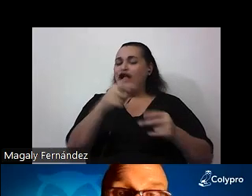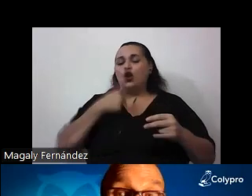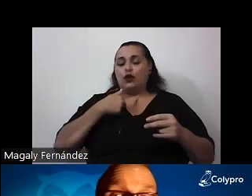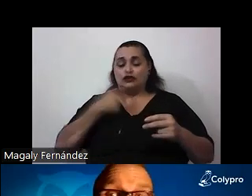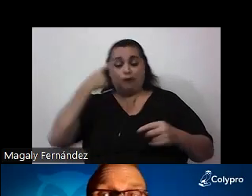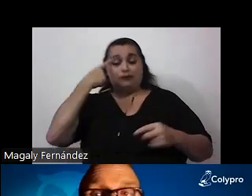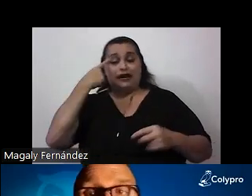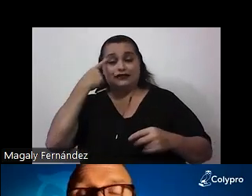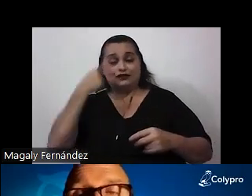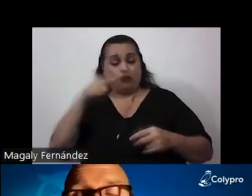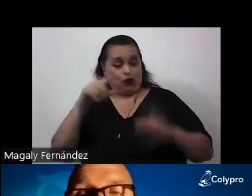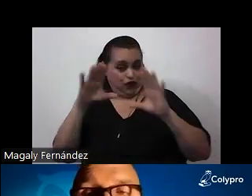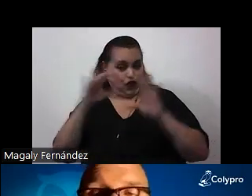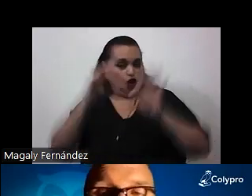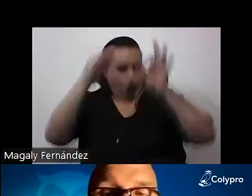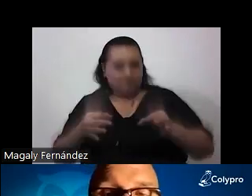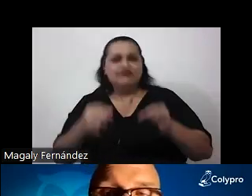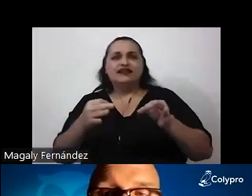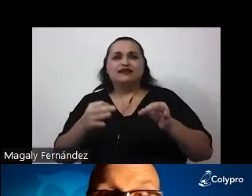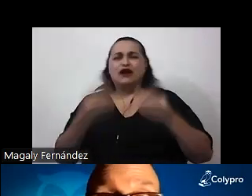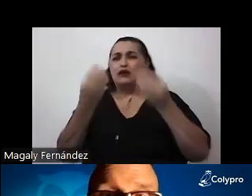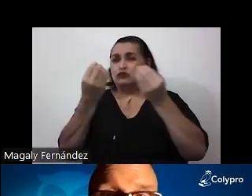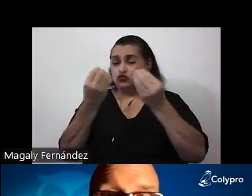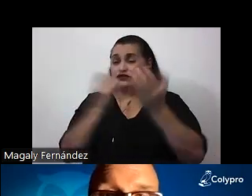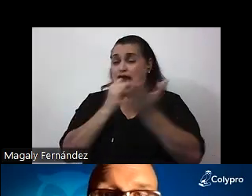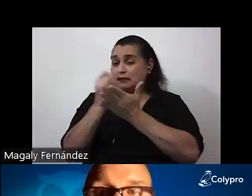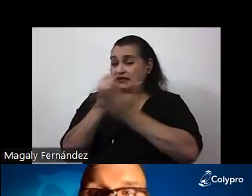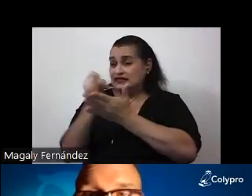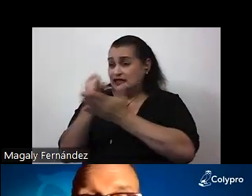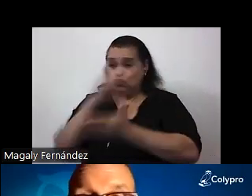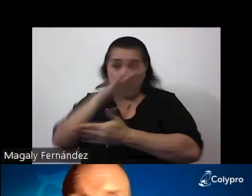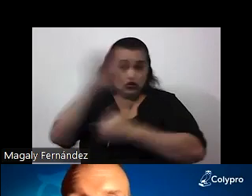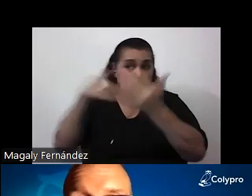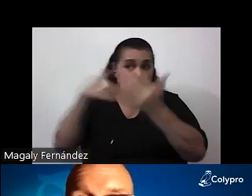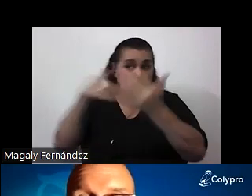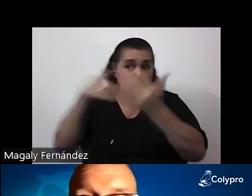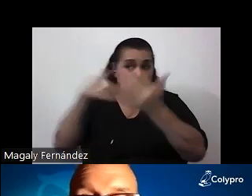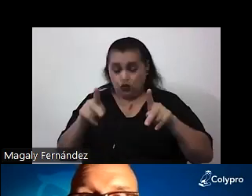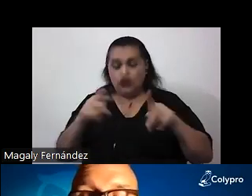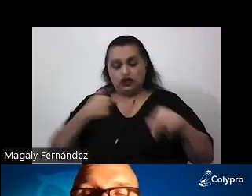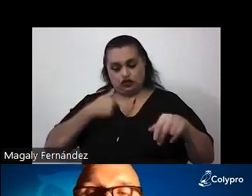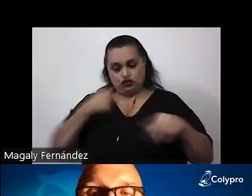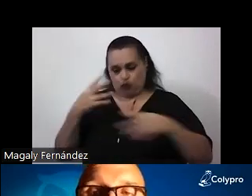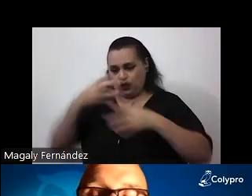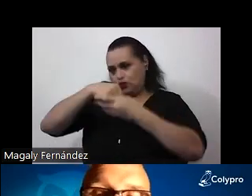Hay mucha investigación que muestra que las personas, todas las personas, yo incluido, por supuesto, tendemos